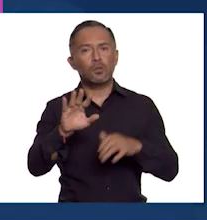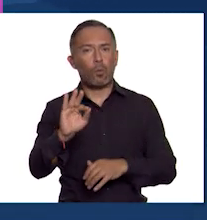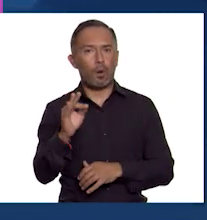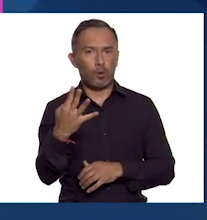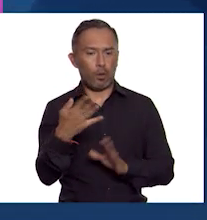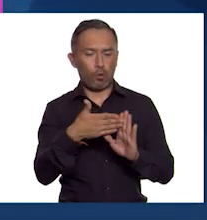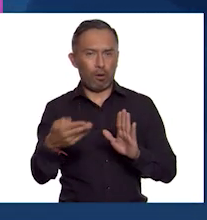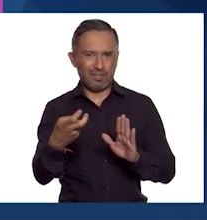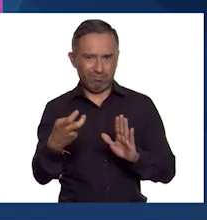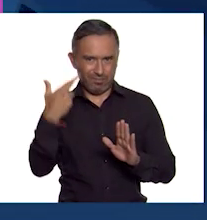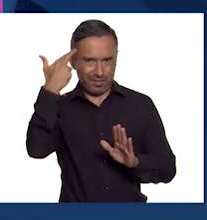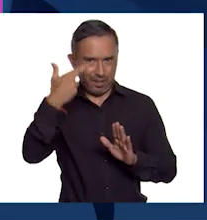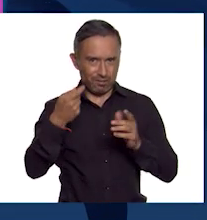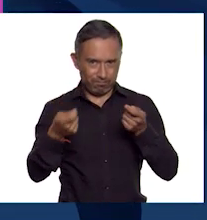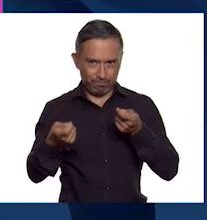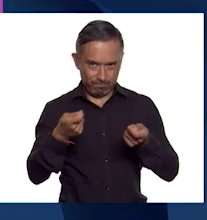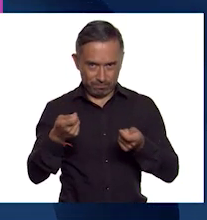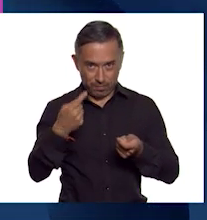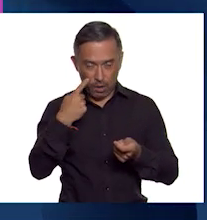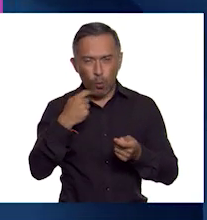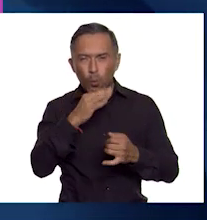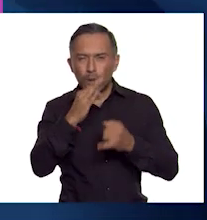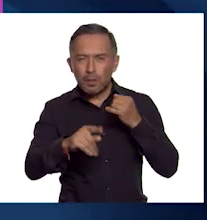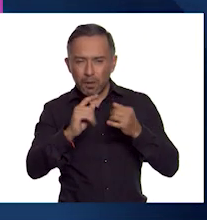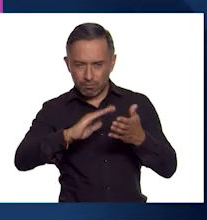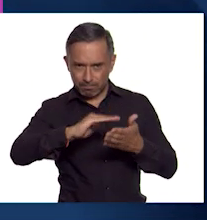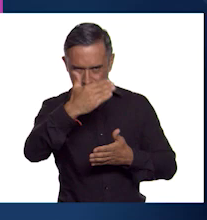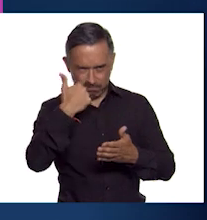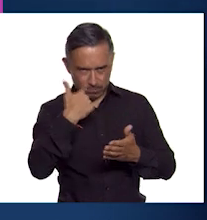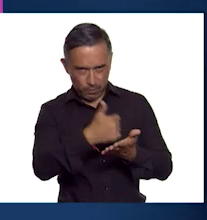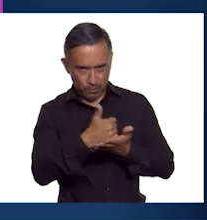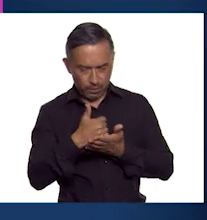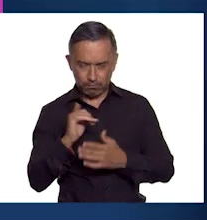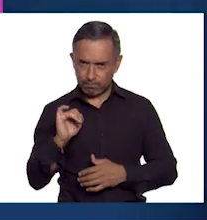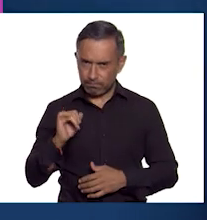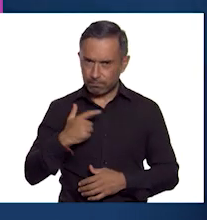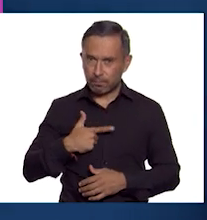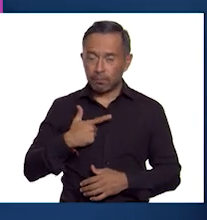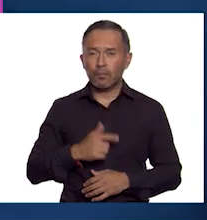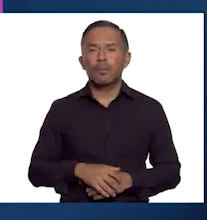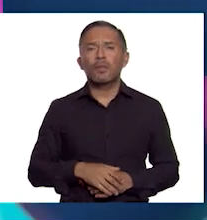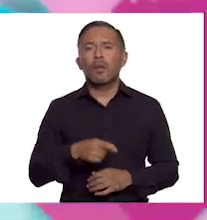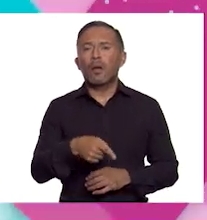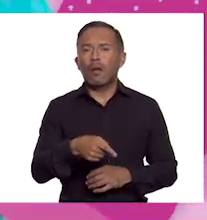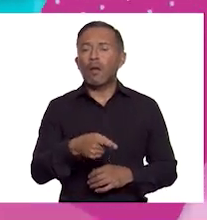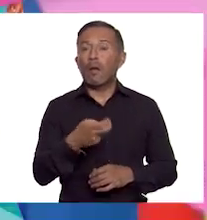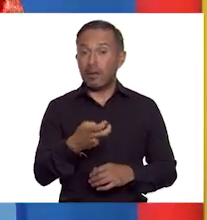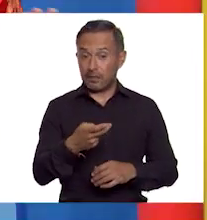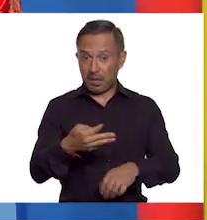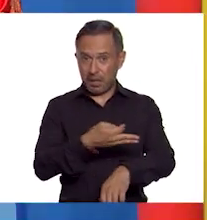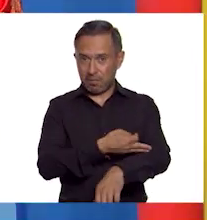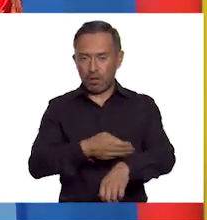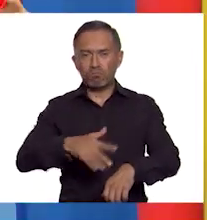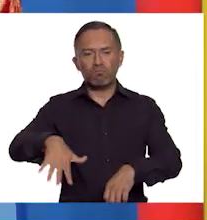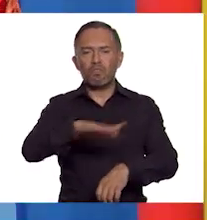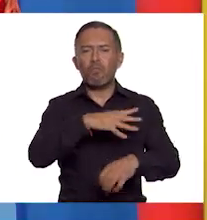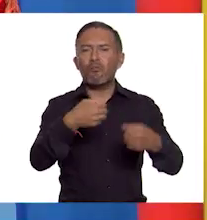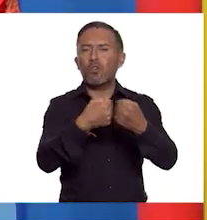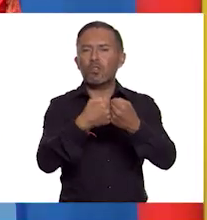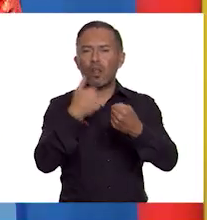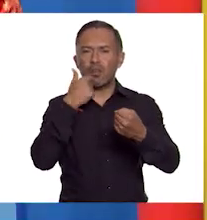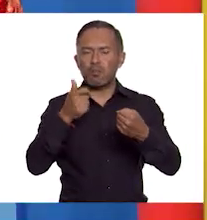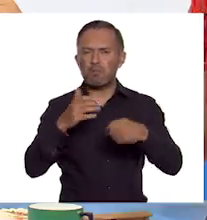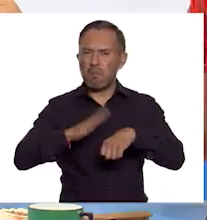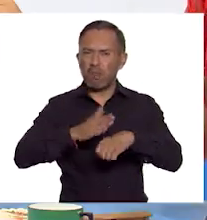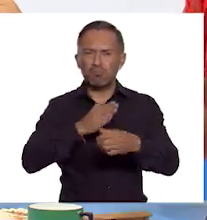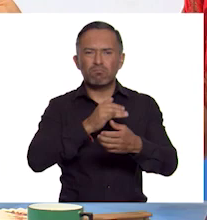¿Me ayudas a bajar la última pestaña? Claro. Esta dinastía decidió proteger sus fronteras y controlar el comercio con el